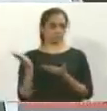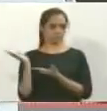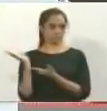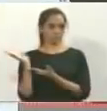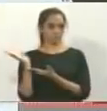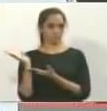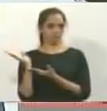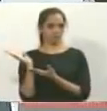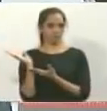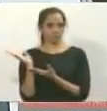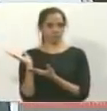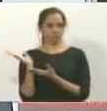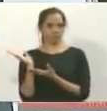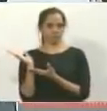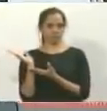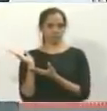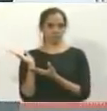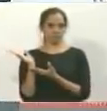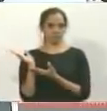Este es el gentío que tenían, ¿ves?